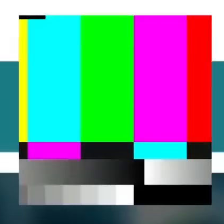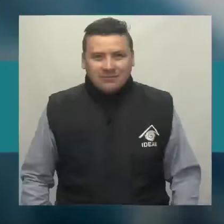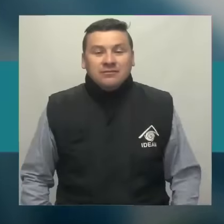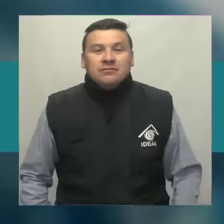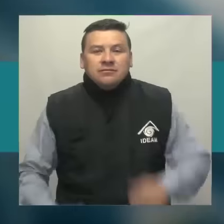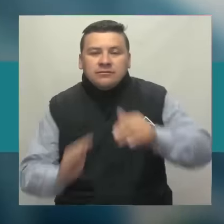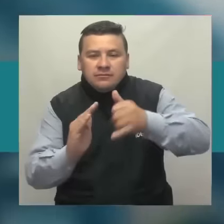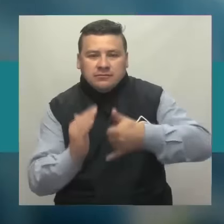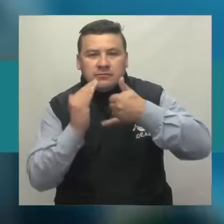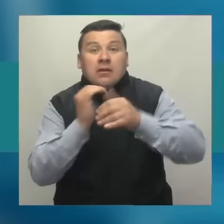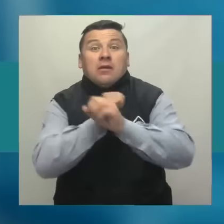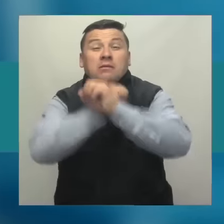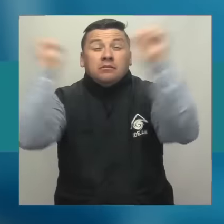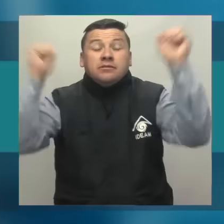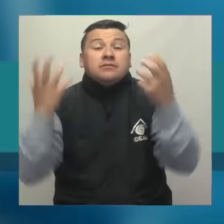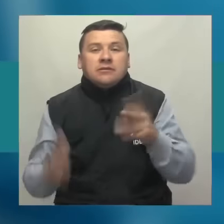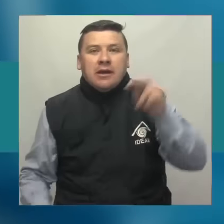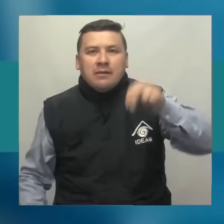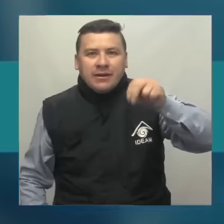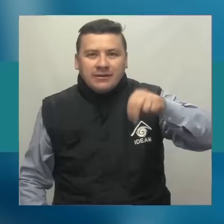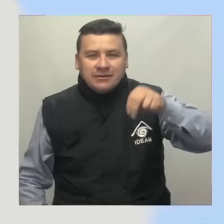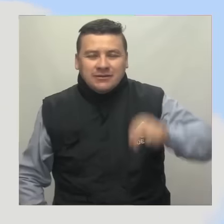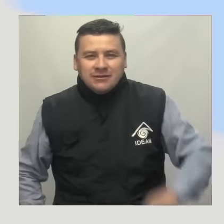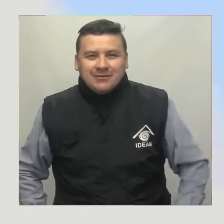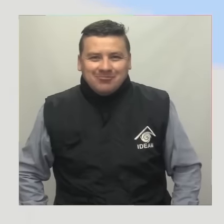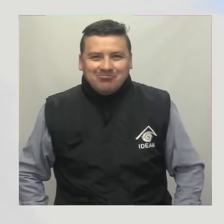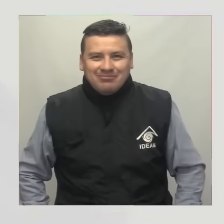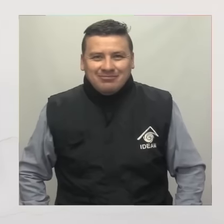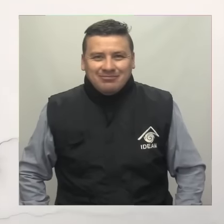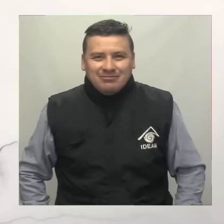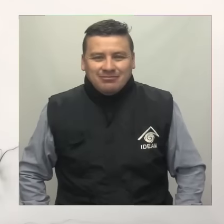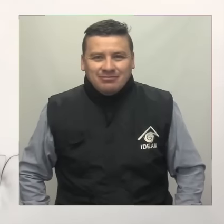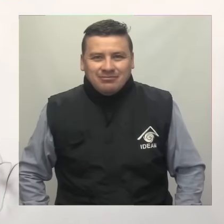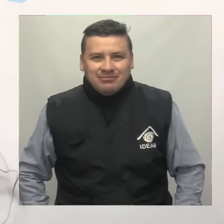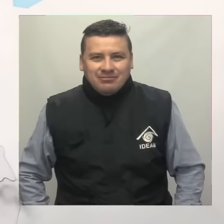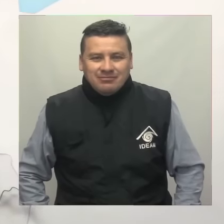Pronóstico del tiempo para la mañana del martes Música